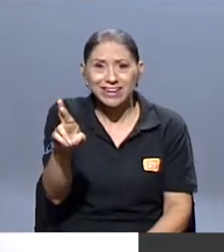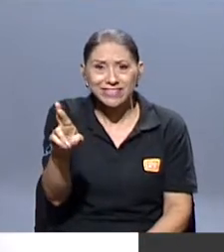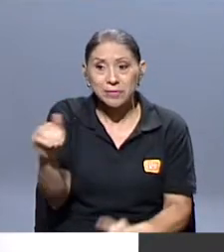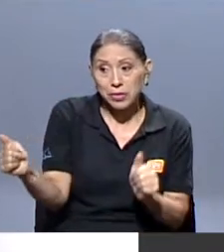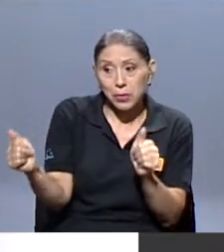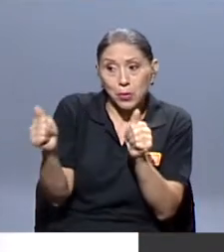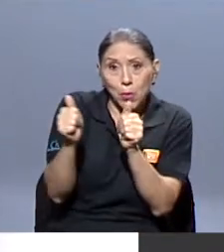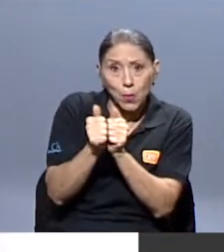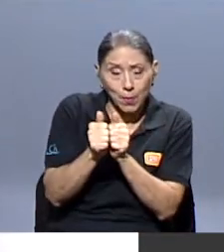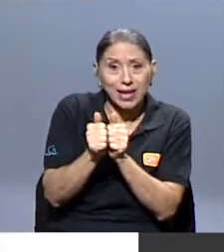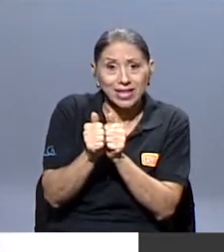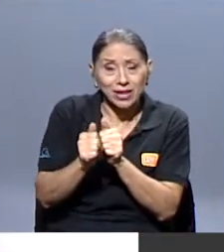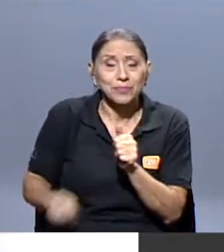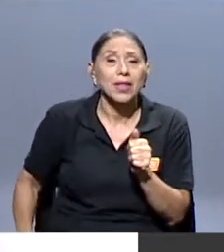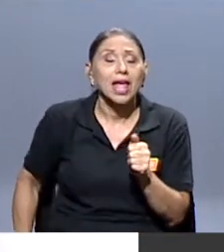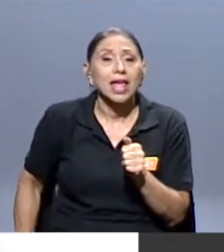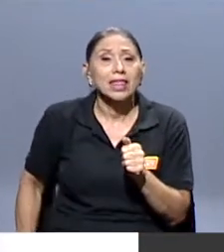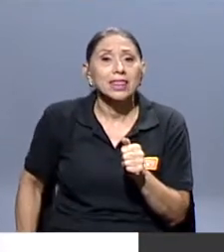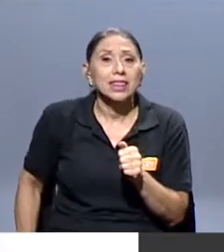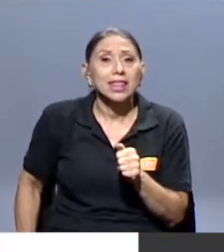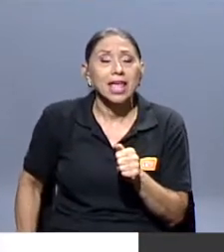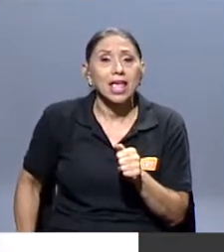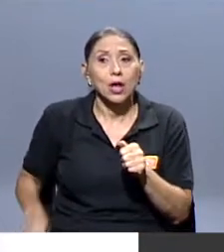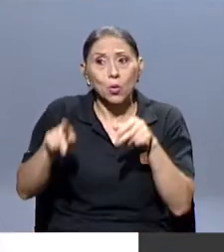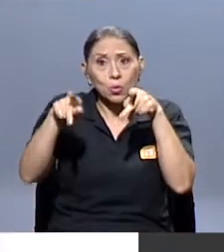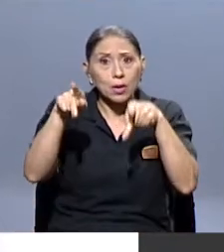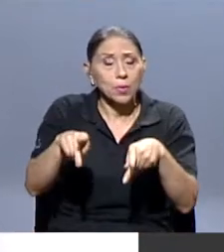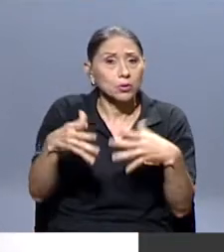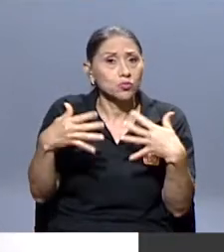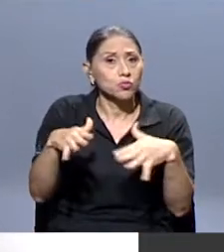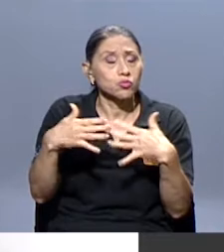de un MC de trayectoria, que es Israel G.